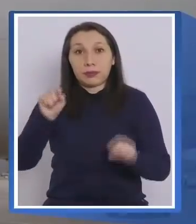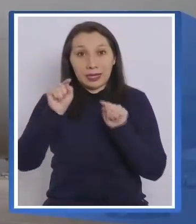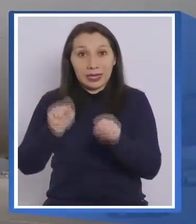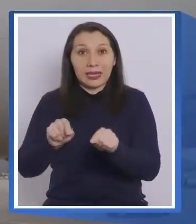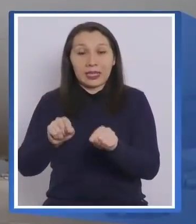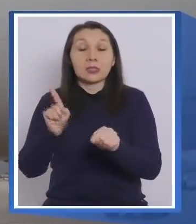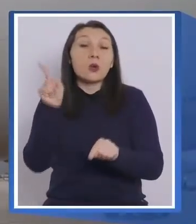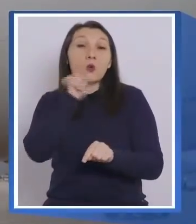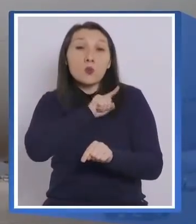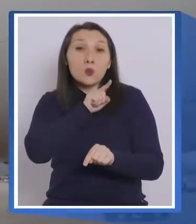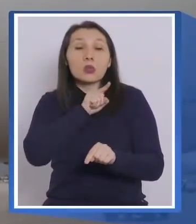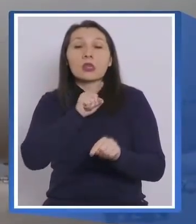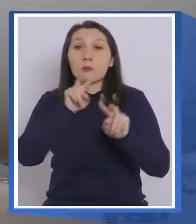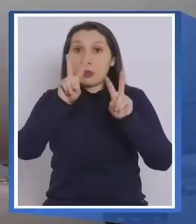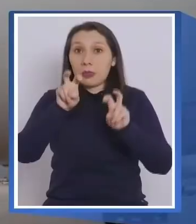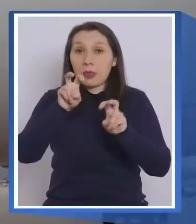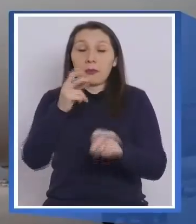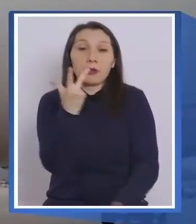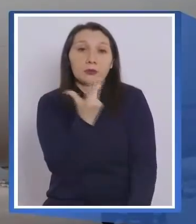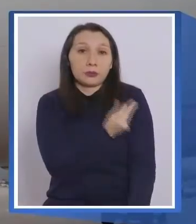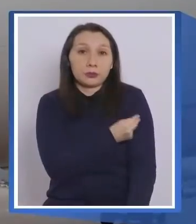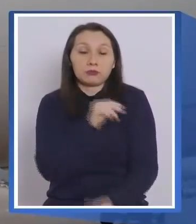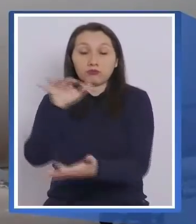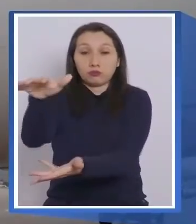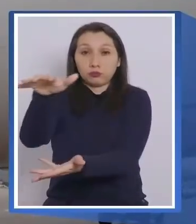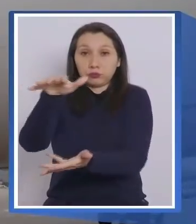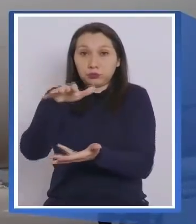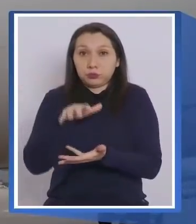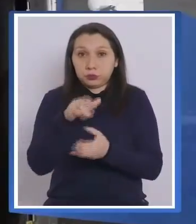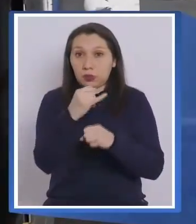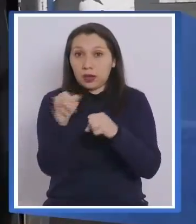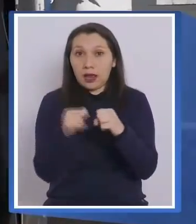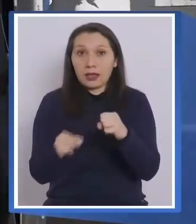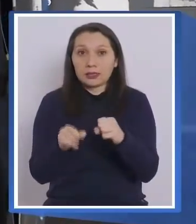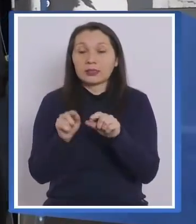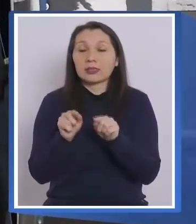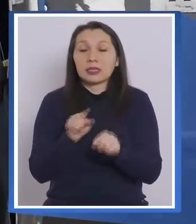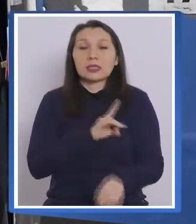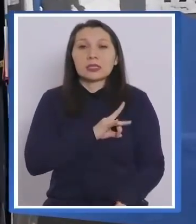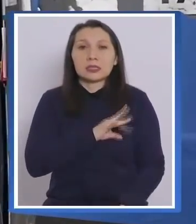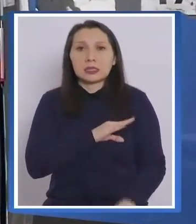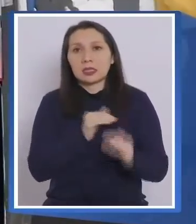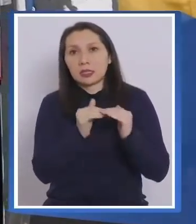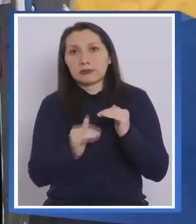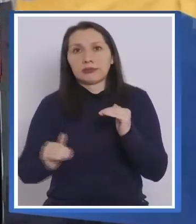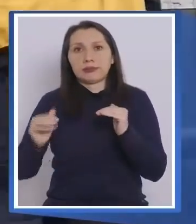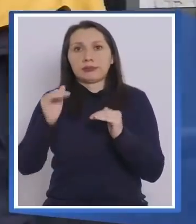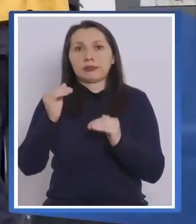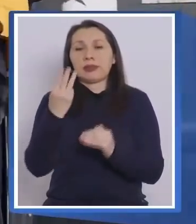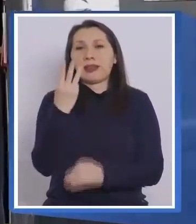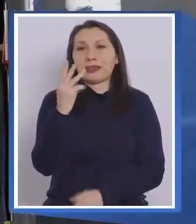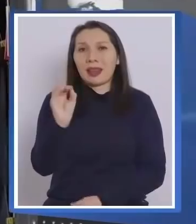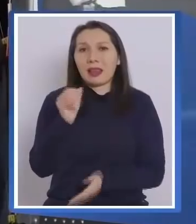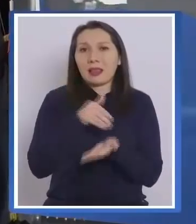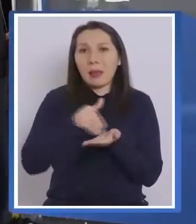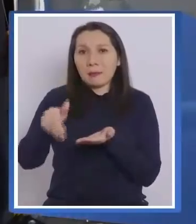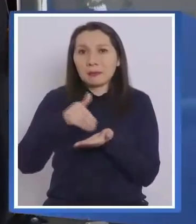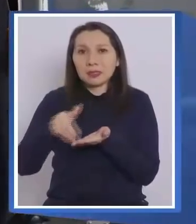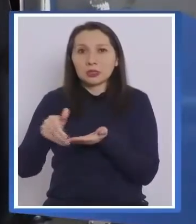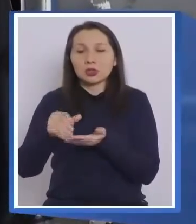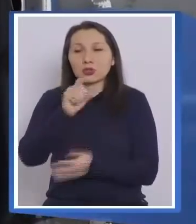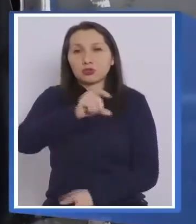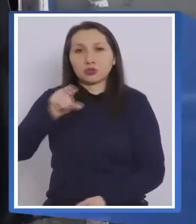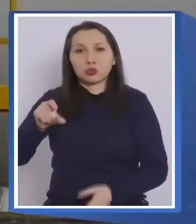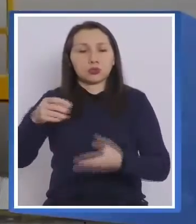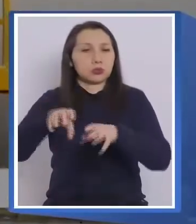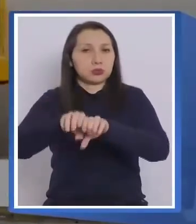últimas partidas recibidas de AstraZeneca, Chile supera los 30 millones de